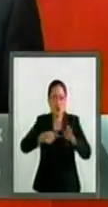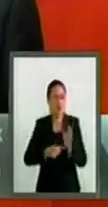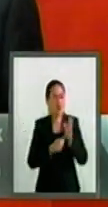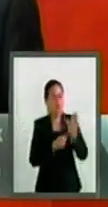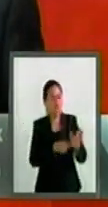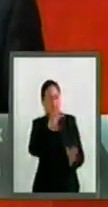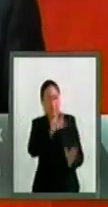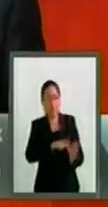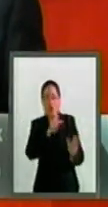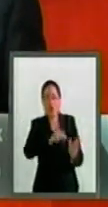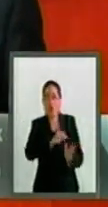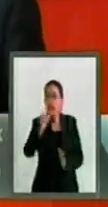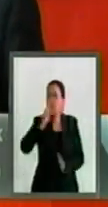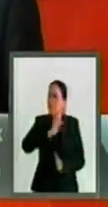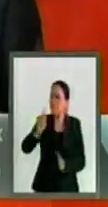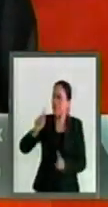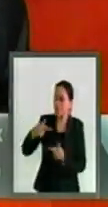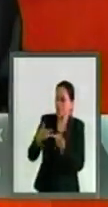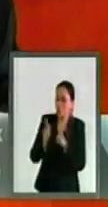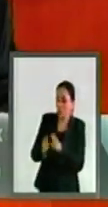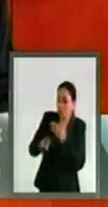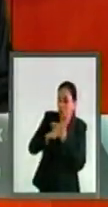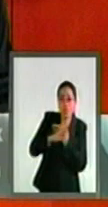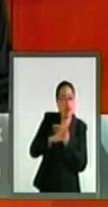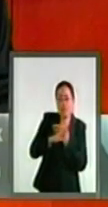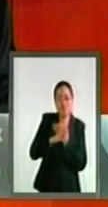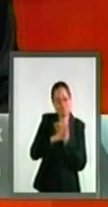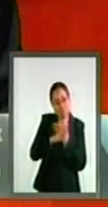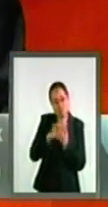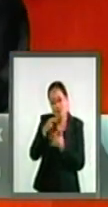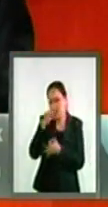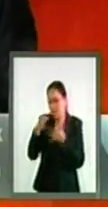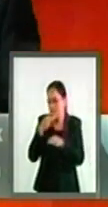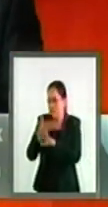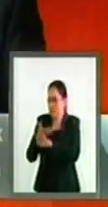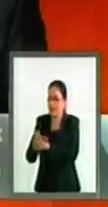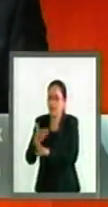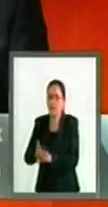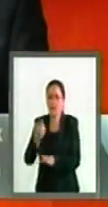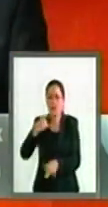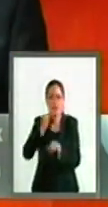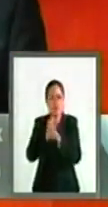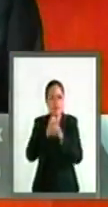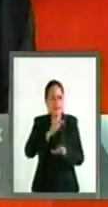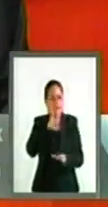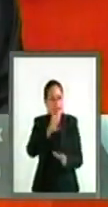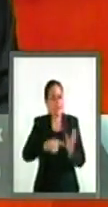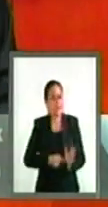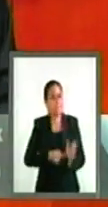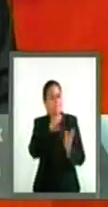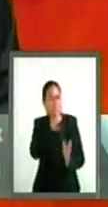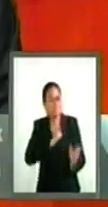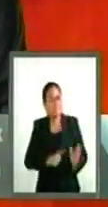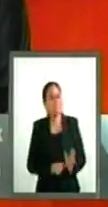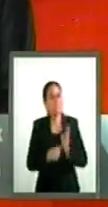desprestigiada, toda oposición a la reforma mediante la desinformación y la mentira